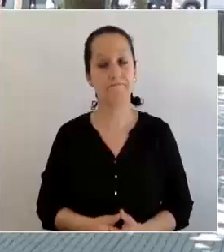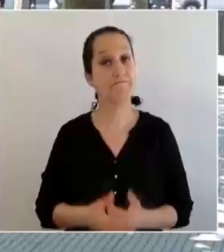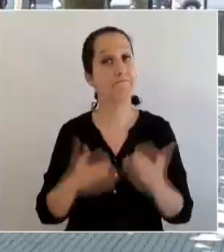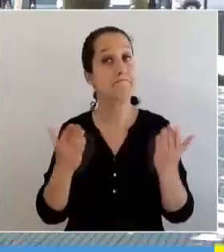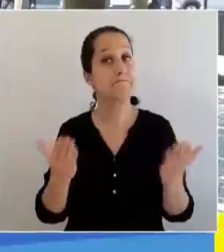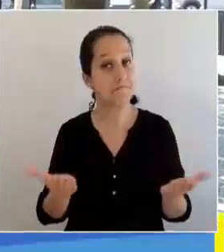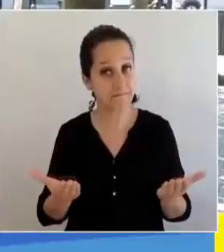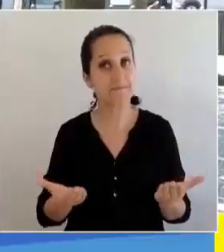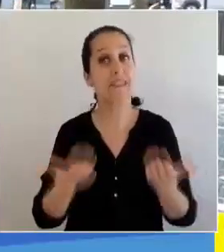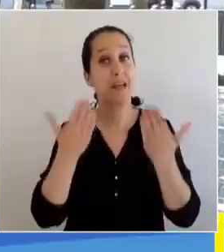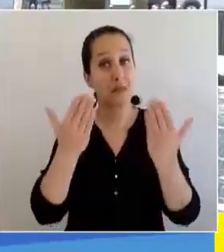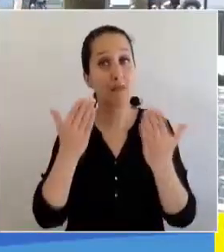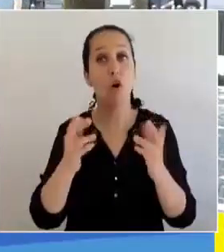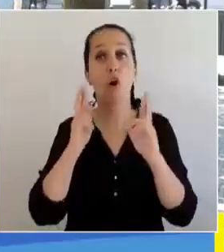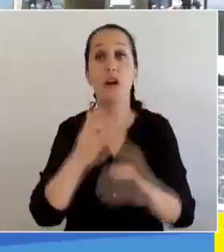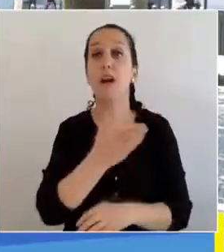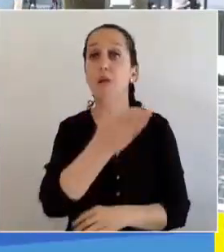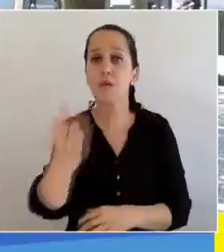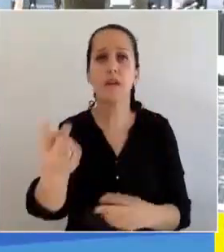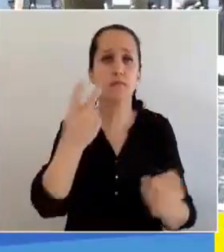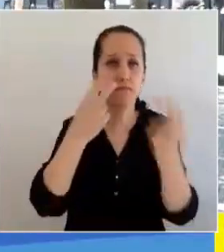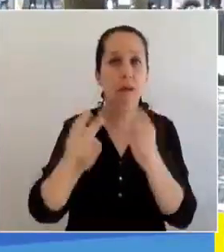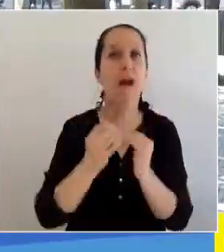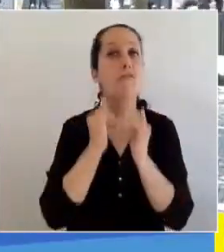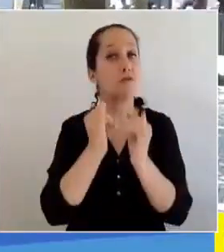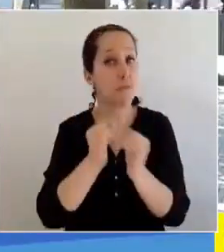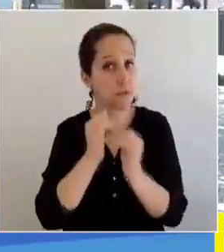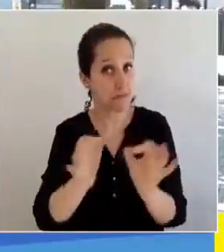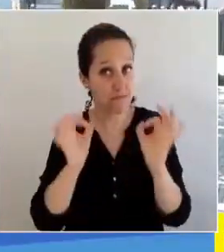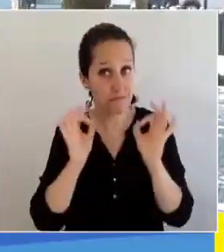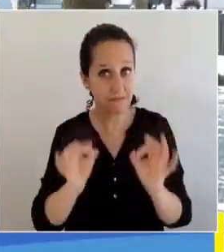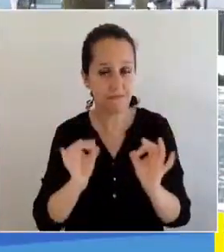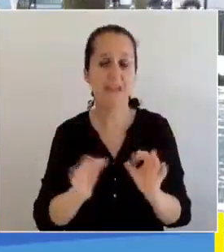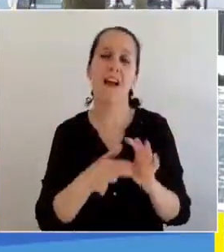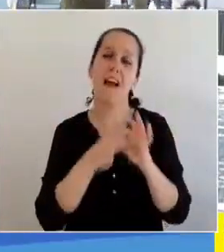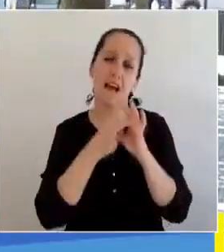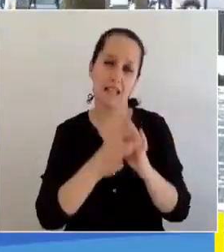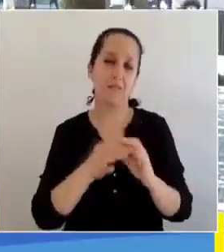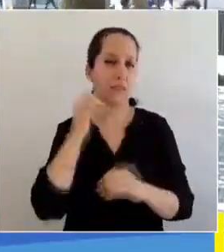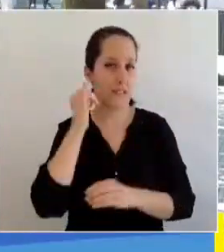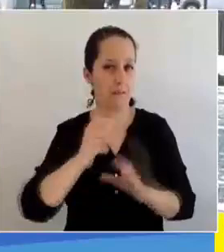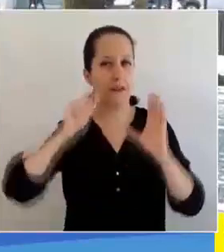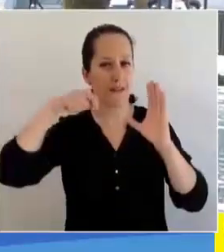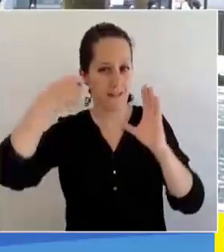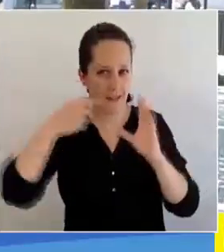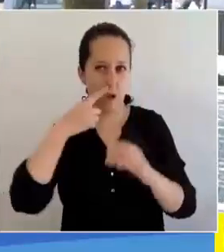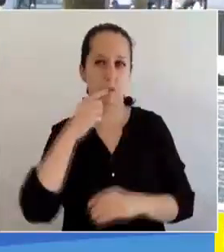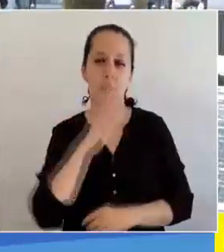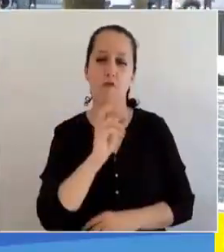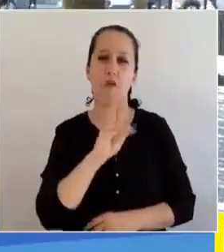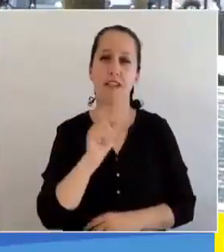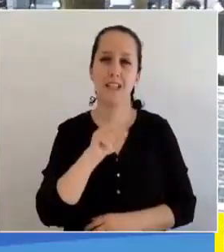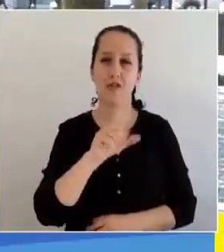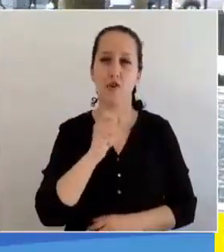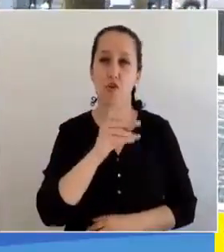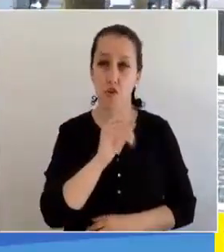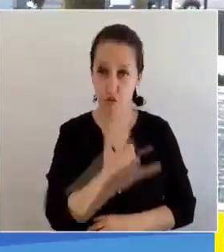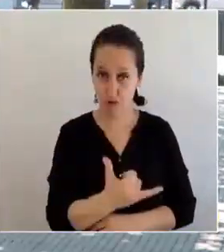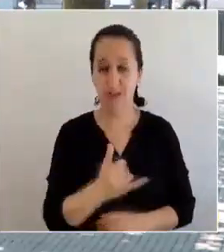Y de esta forma ya nos despedimos, esperamos que se hayan informado con el programa del día de hoy. Agradecemos como siempre las imágenes de Boris Godoy